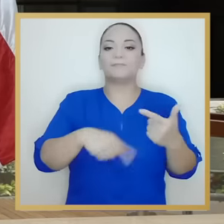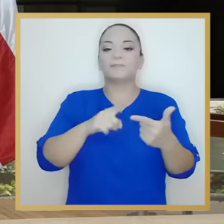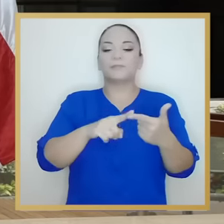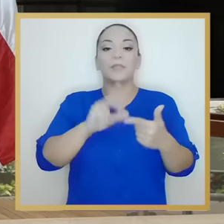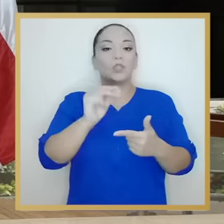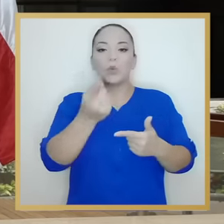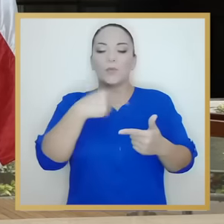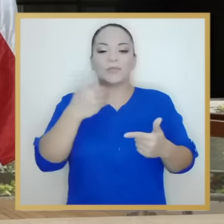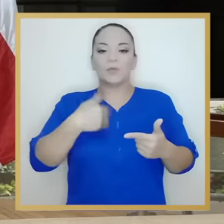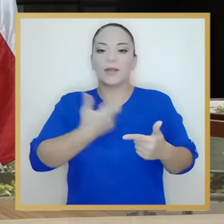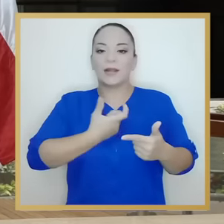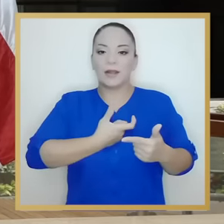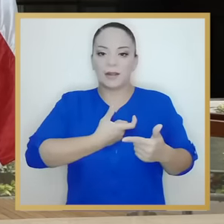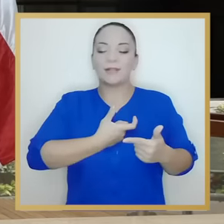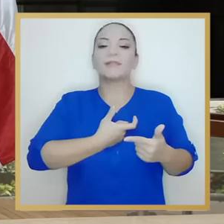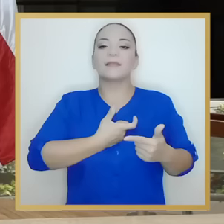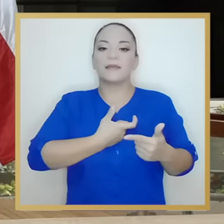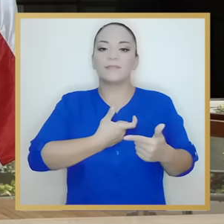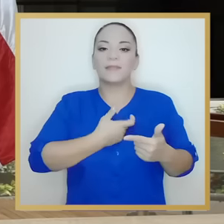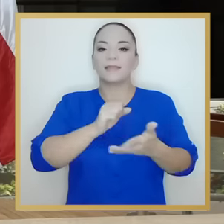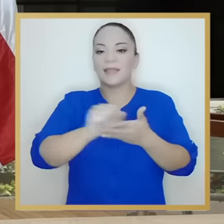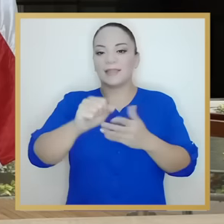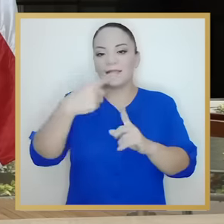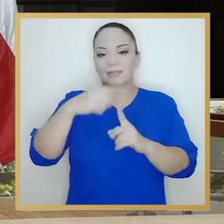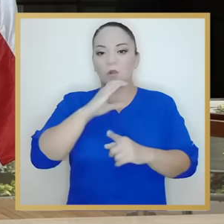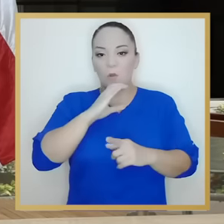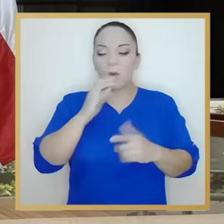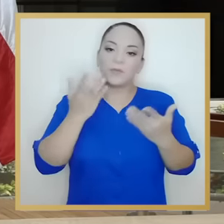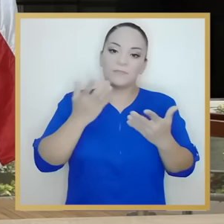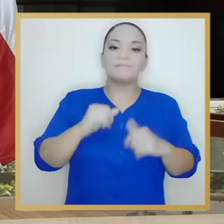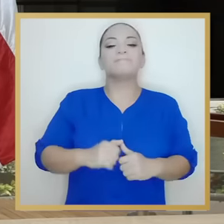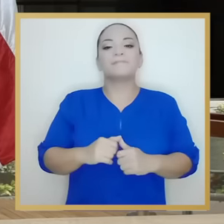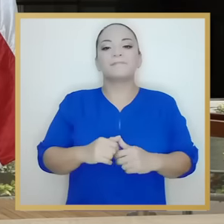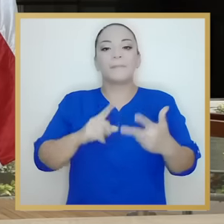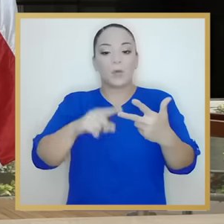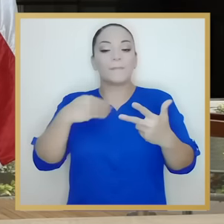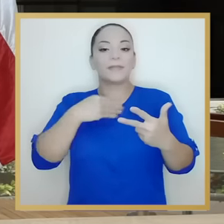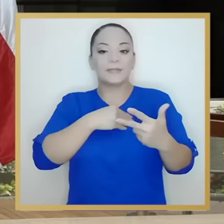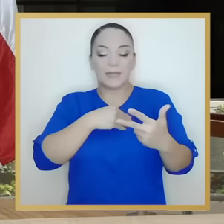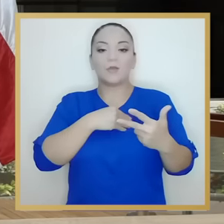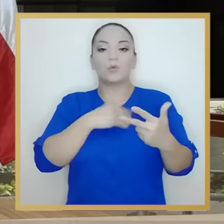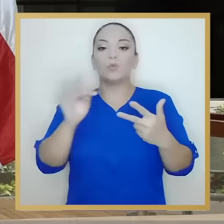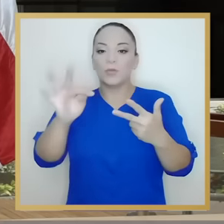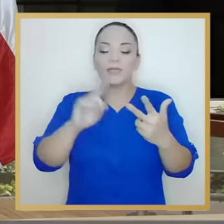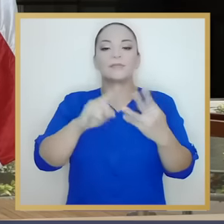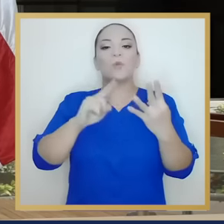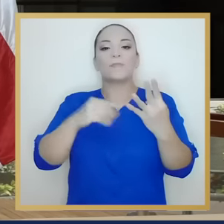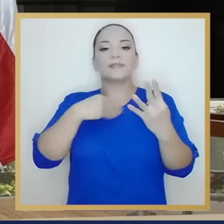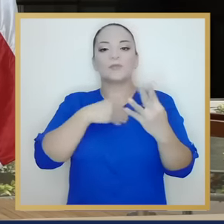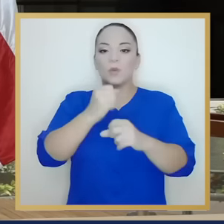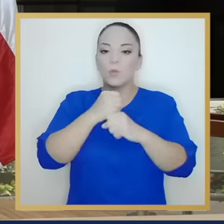trabajar la Municipalidad de Talamanca, en el caso de Cahuita, no vino el señor alcalde correspondiente a Santa Teresa,